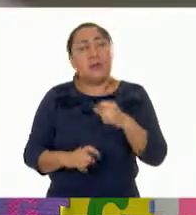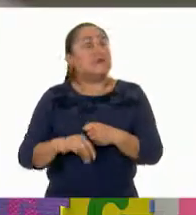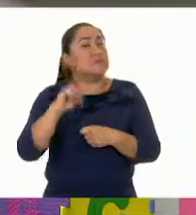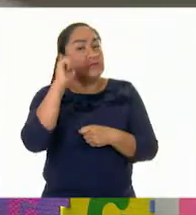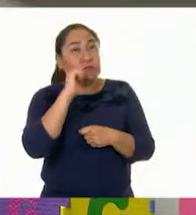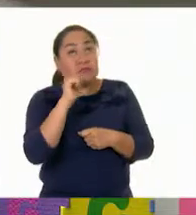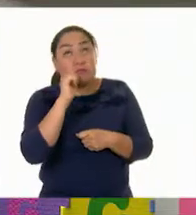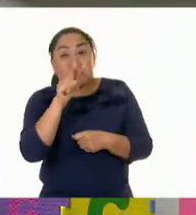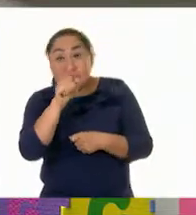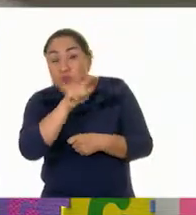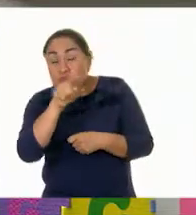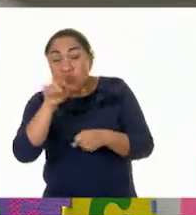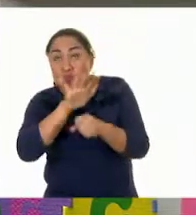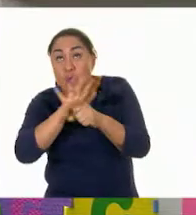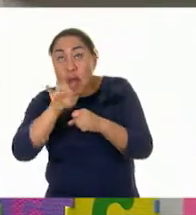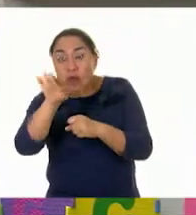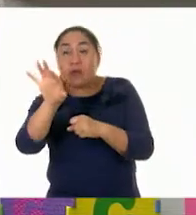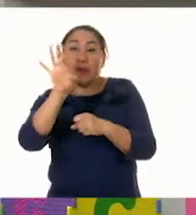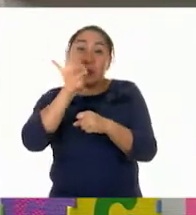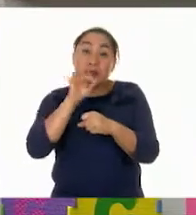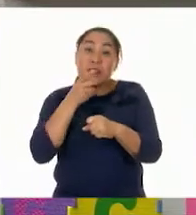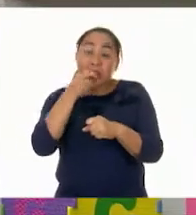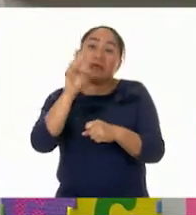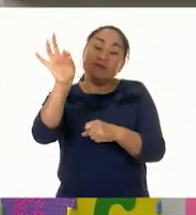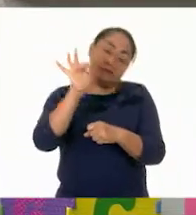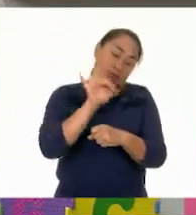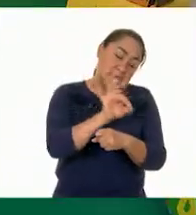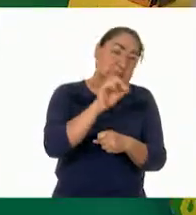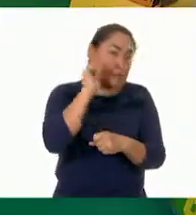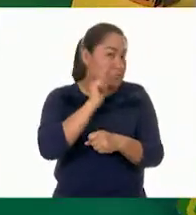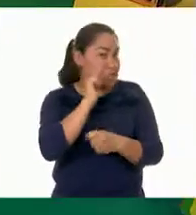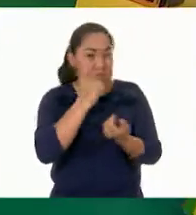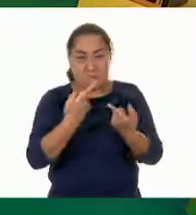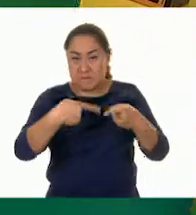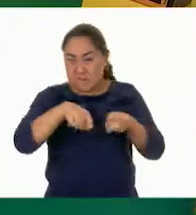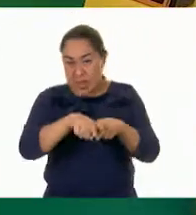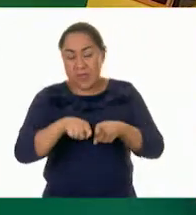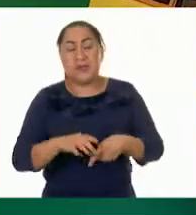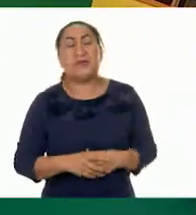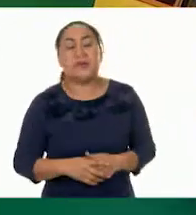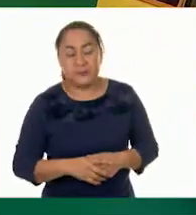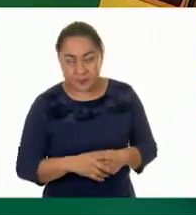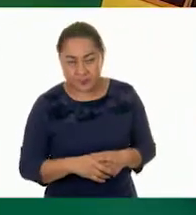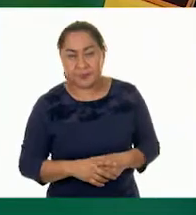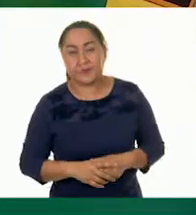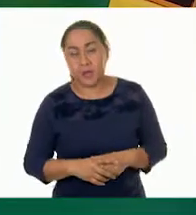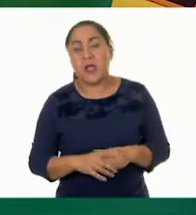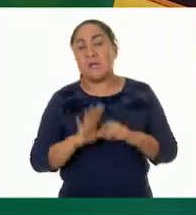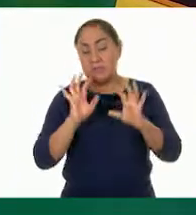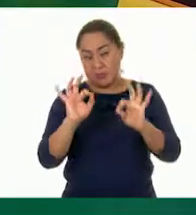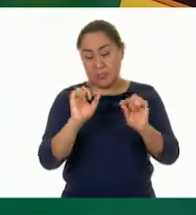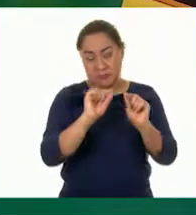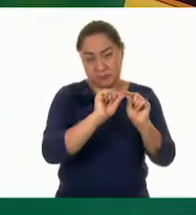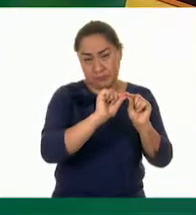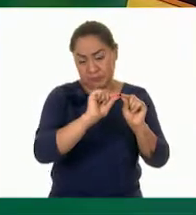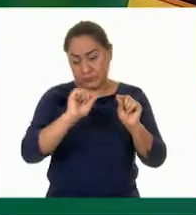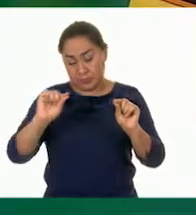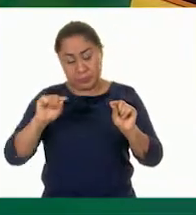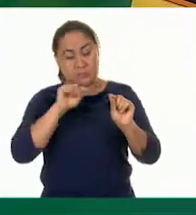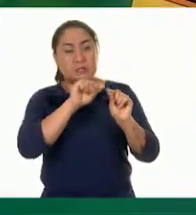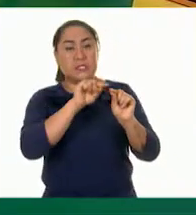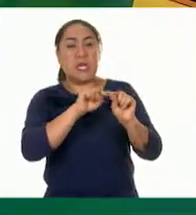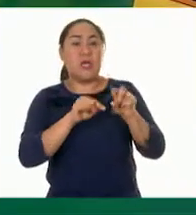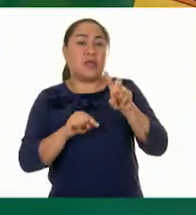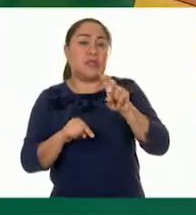el número que estemos trabajando, de acuerdo a lo que nos diga. Claro. Muy bien. Entonces, nuestra recta comienza en el 38.